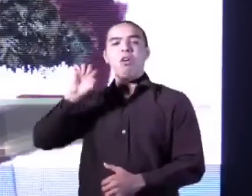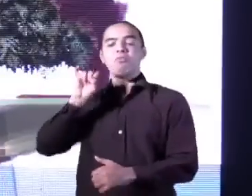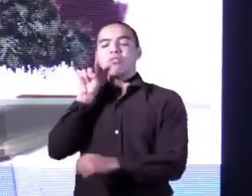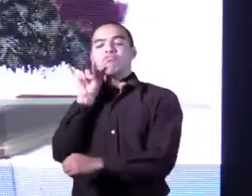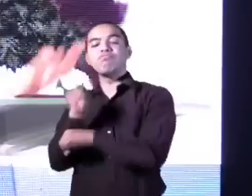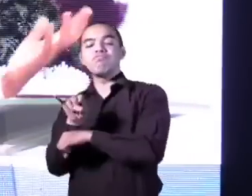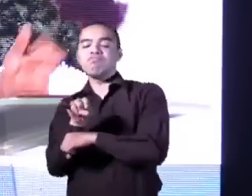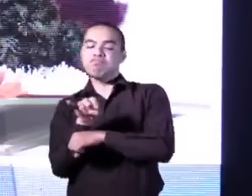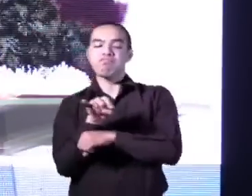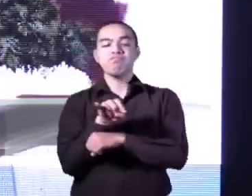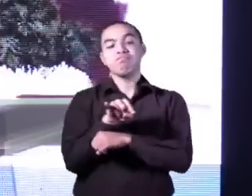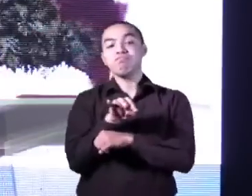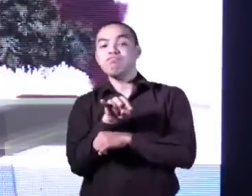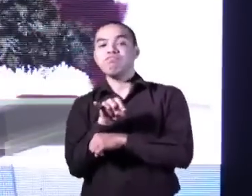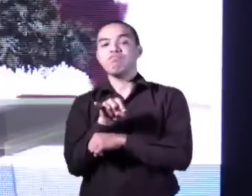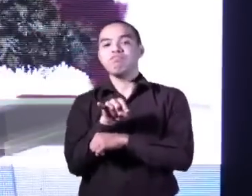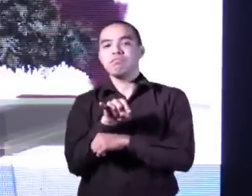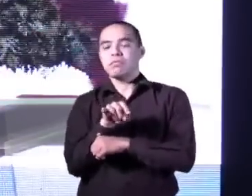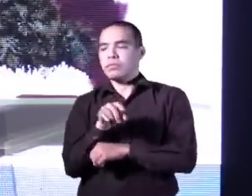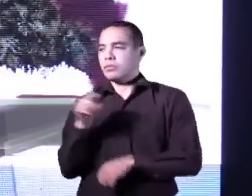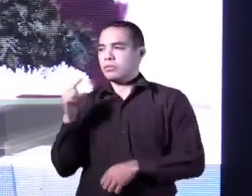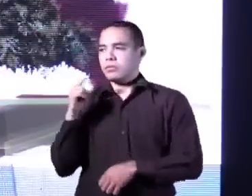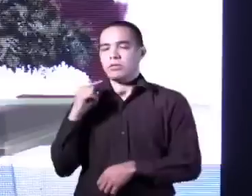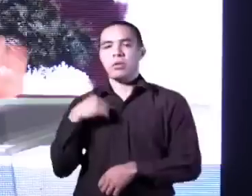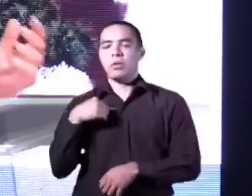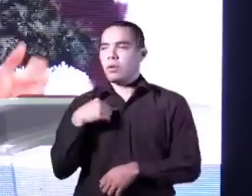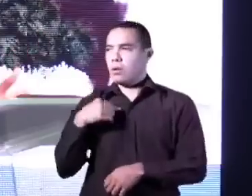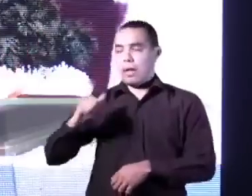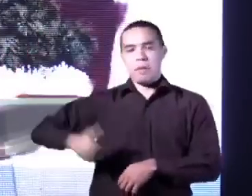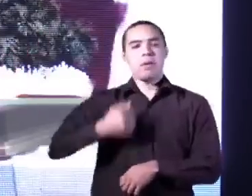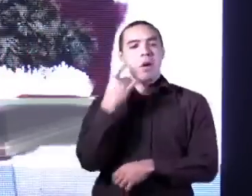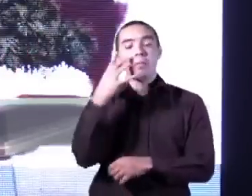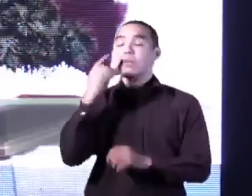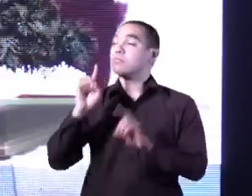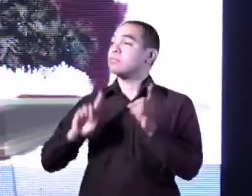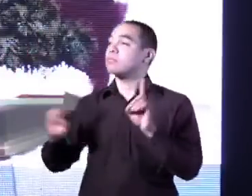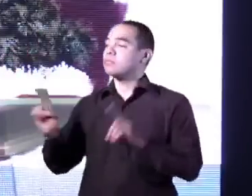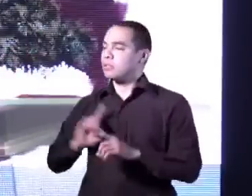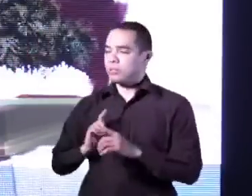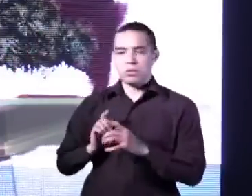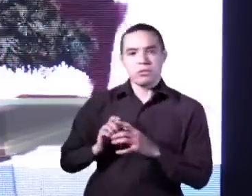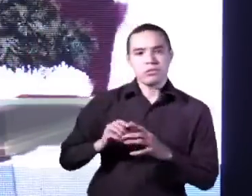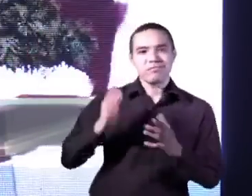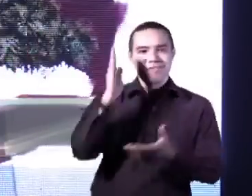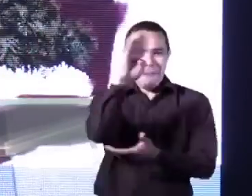volar. Y me volé. Y a los días me recapturaron.